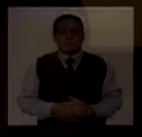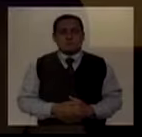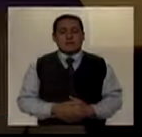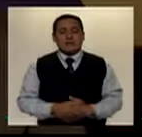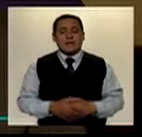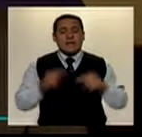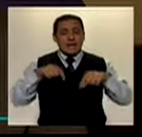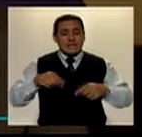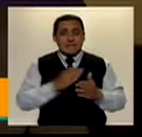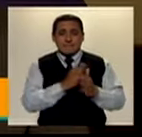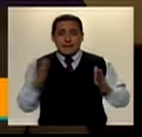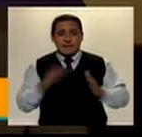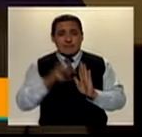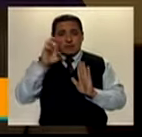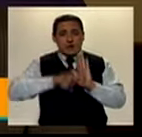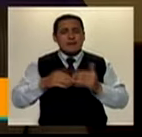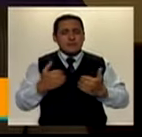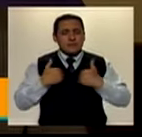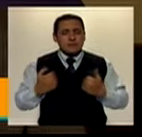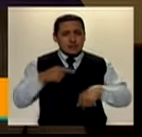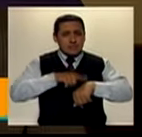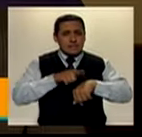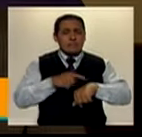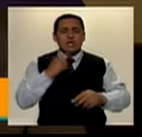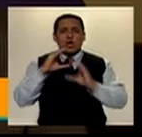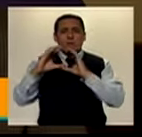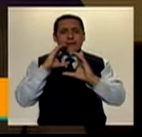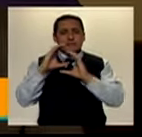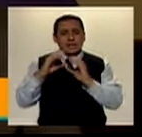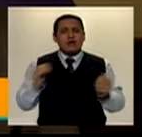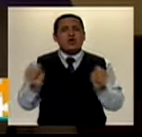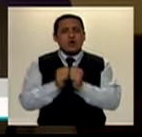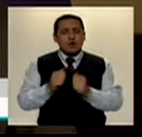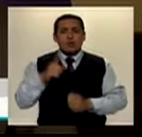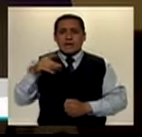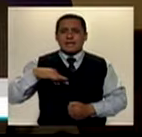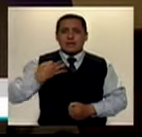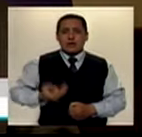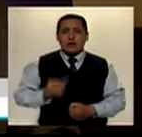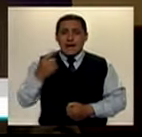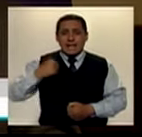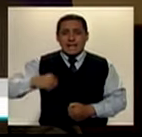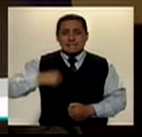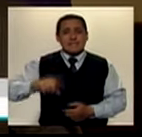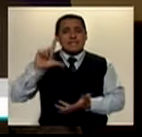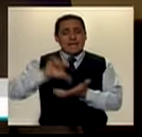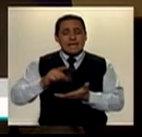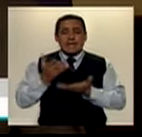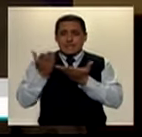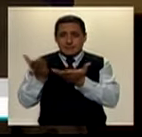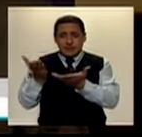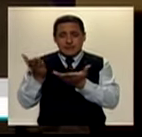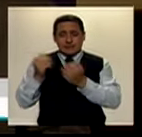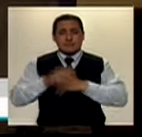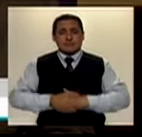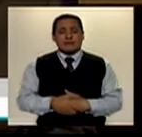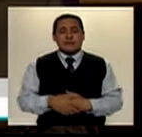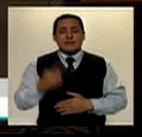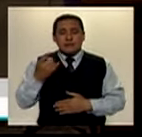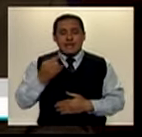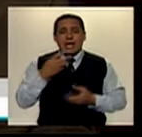En esta parte del programa tendremos la oportunidad de conversar con la señora Susana Villarán, alcaldesa de Lima